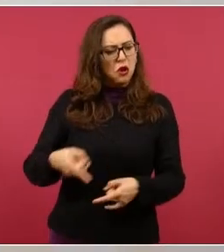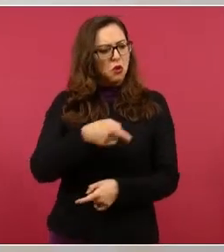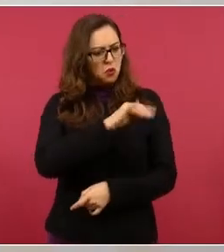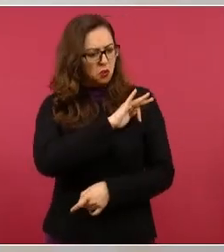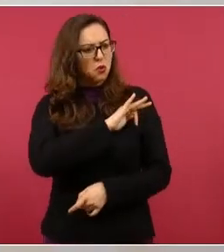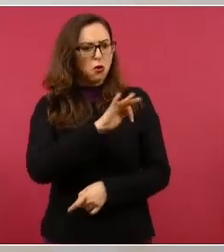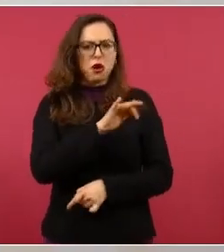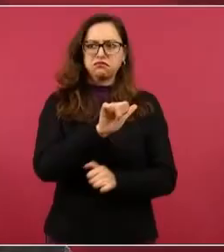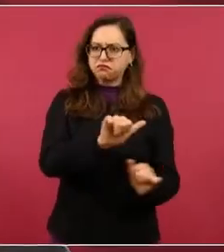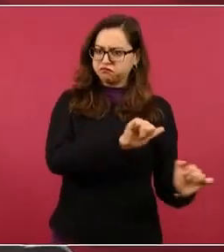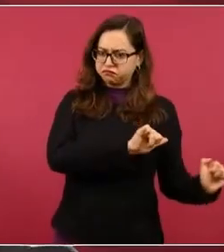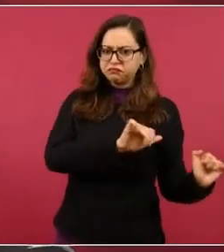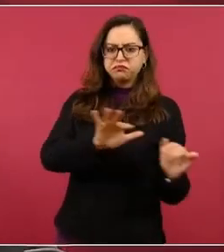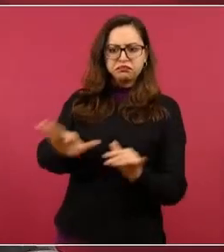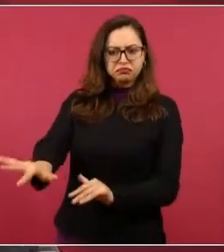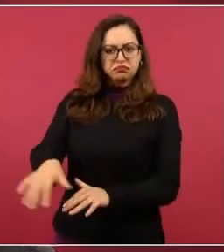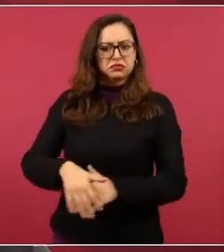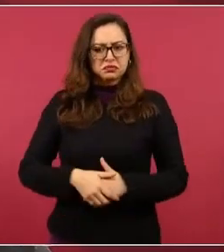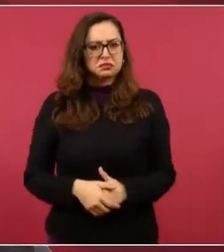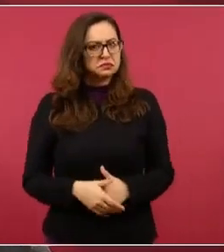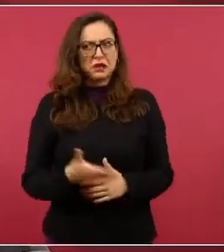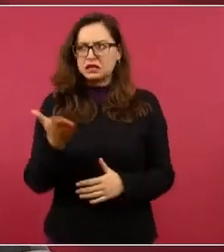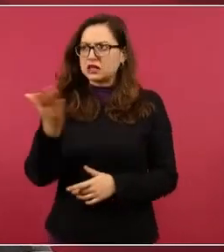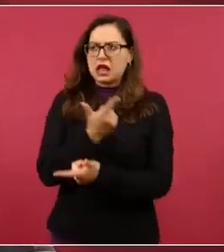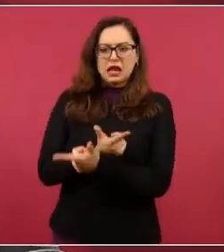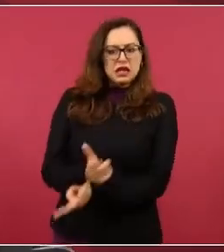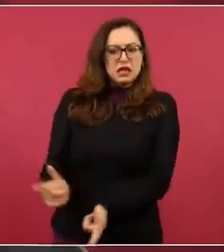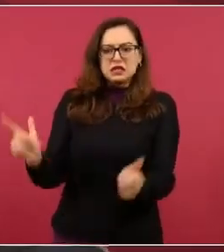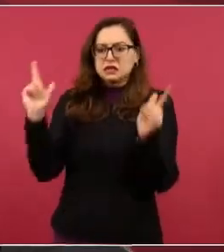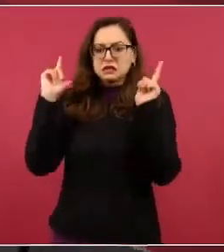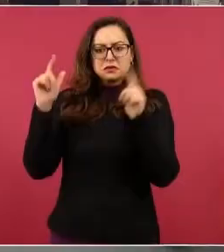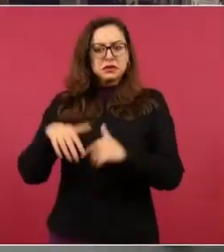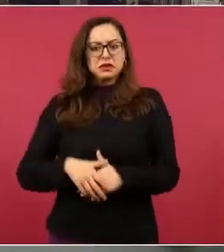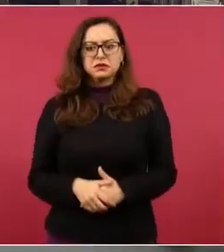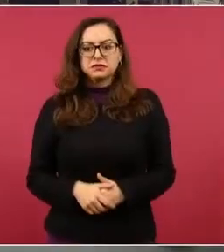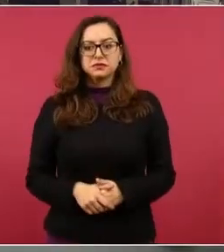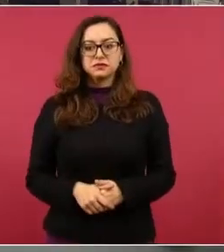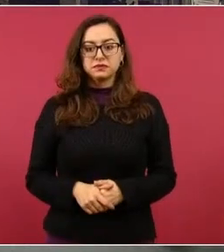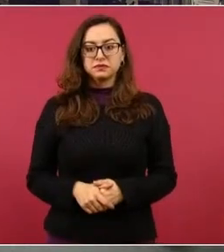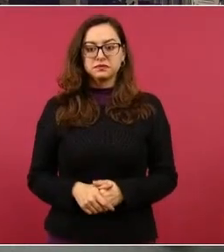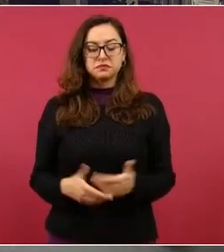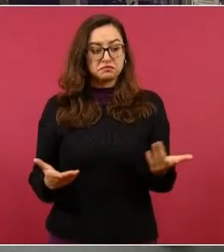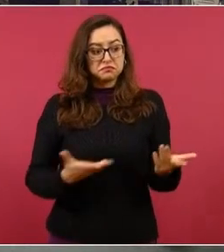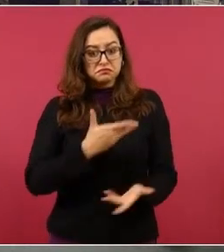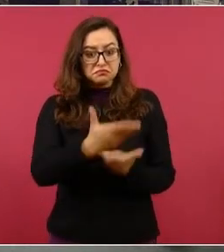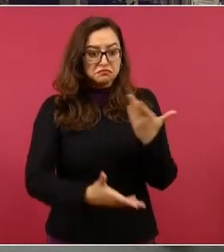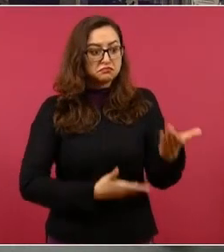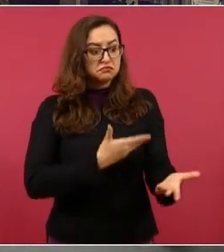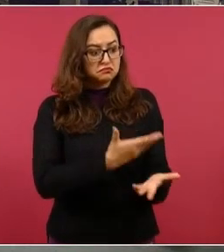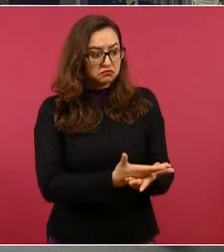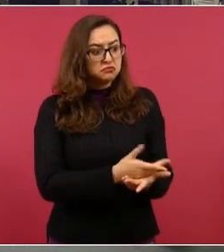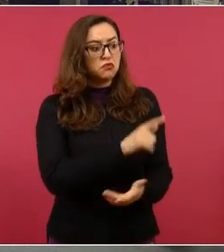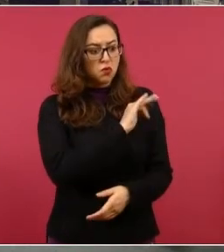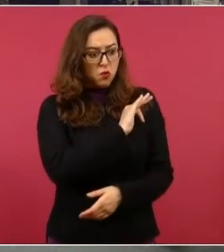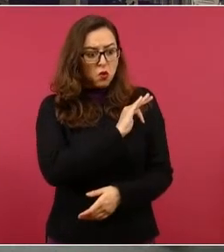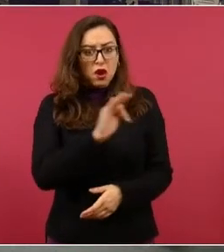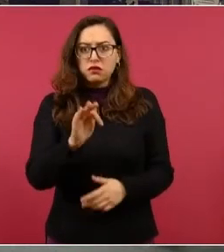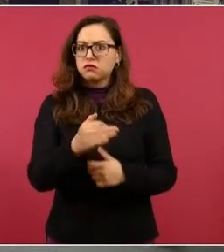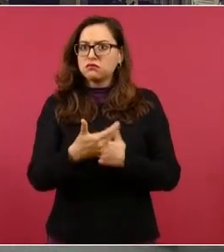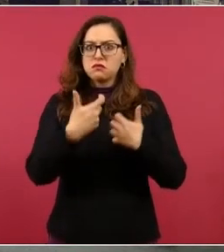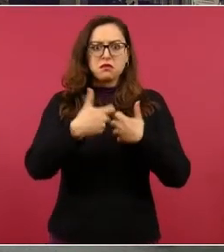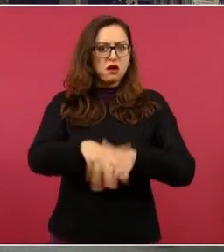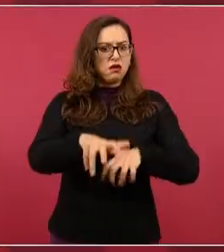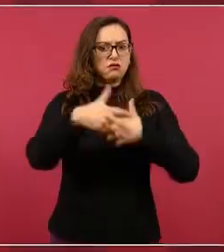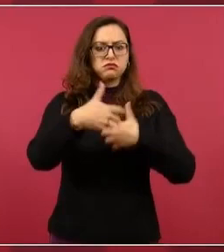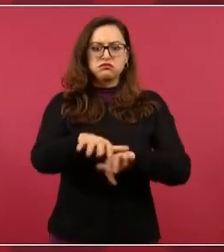Y que sigan ejerciendo sus derechos para manifestarse.